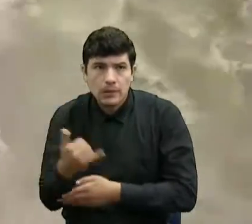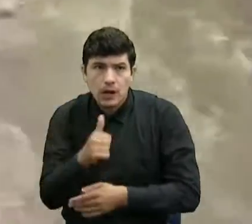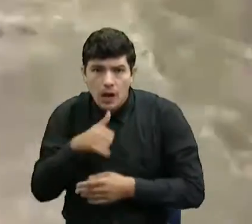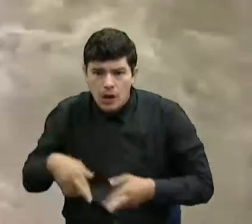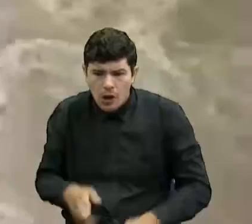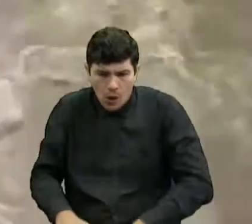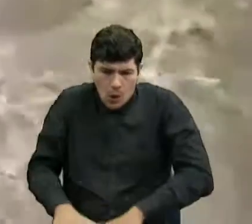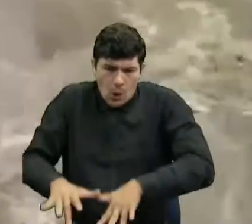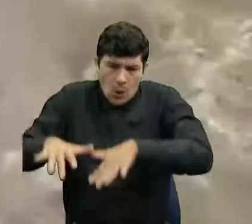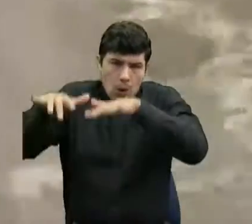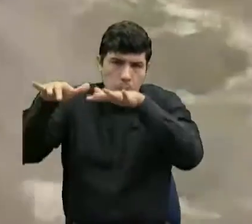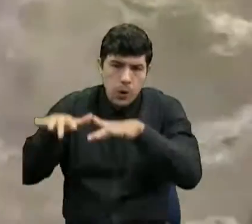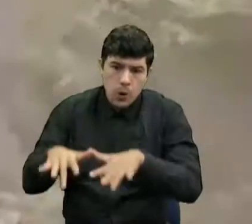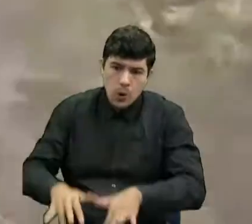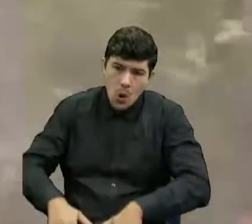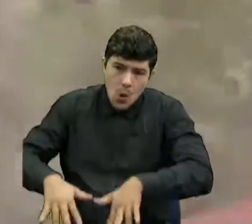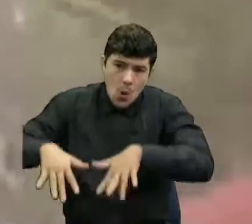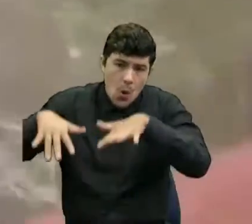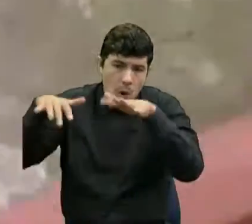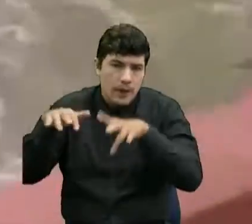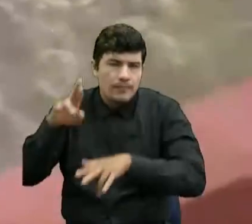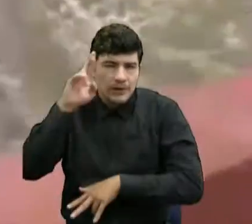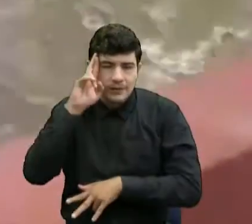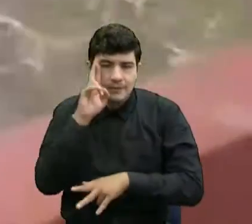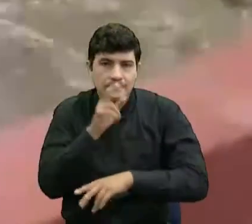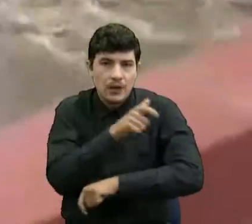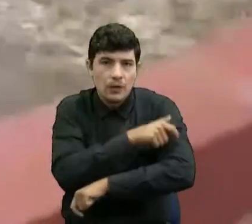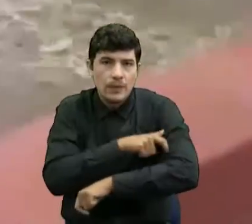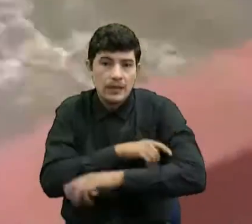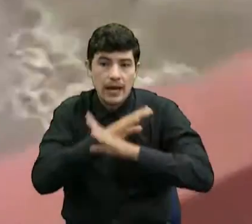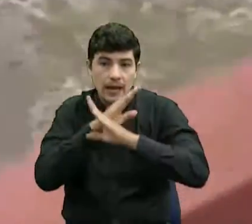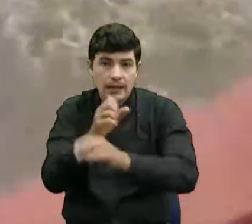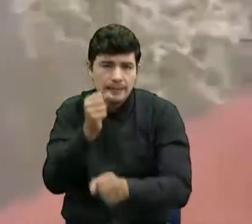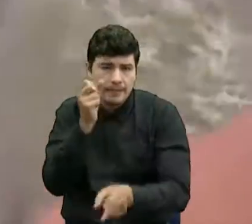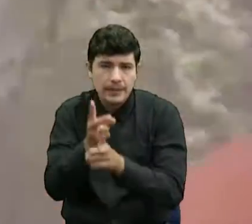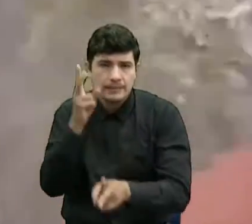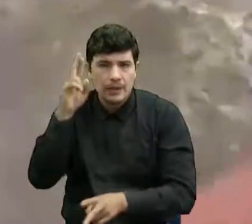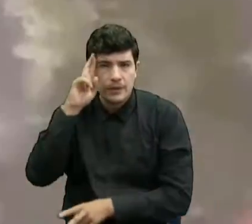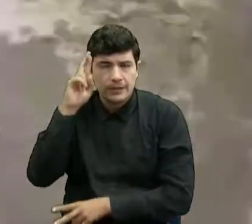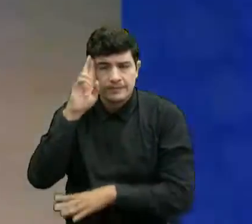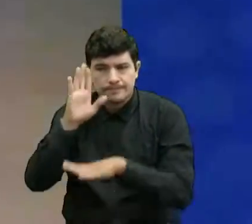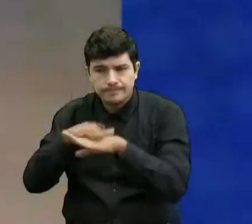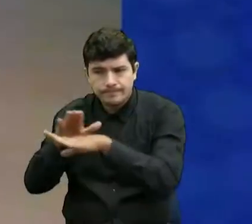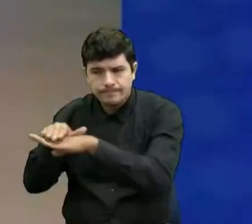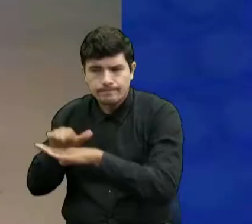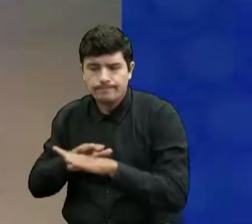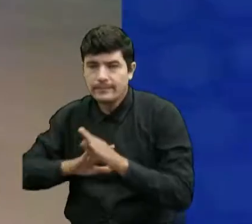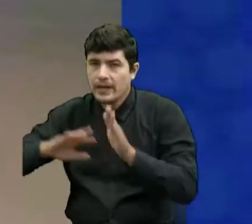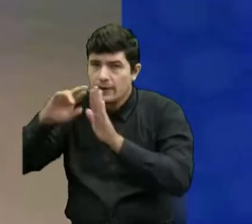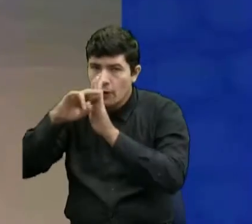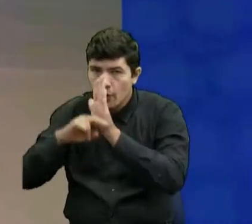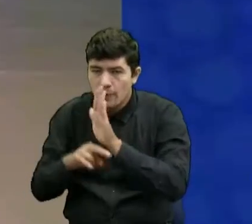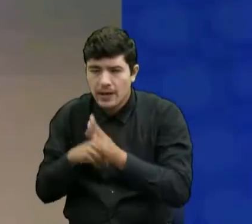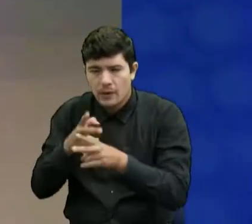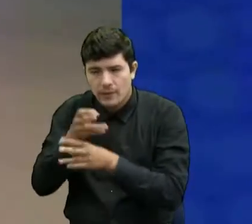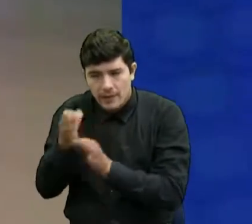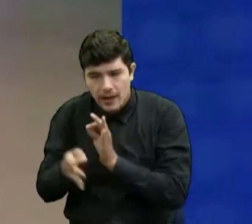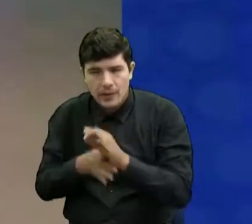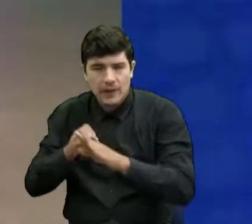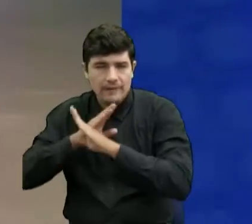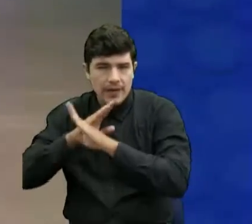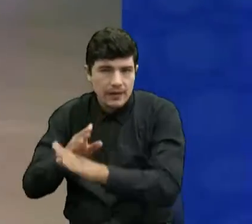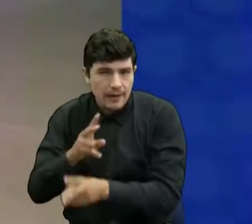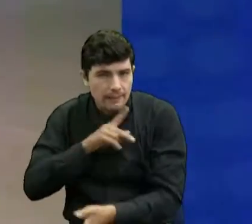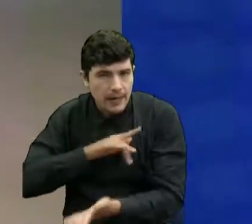súbitas. Por ello, los Comités de Gestión del Riesgo han adoptado medidas que conlleven a la prevención de cualquier eventualidad. El día de